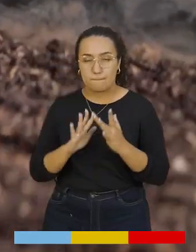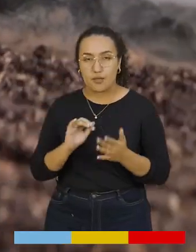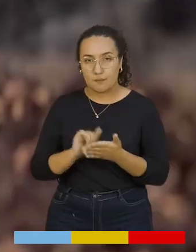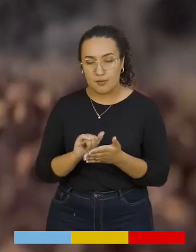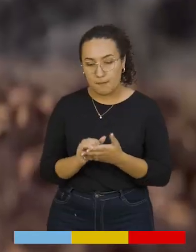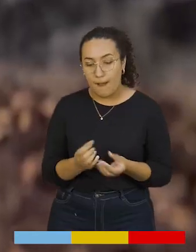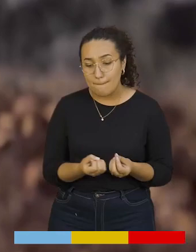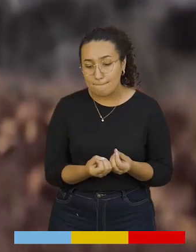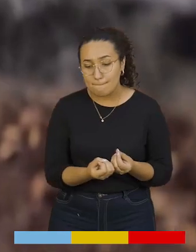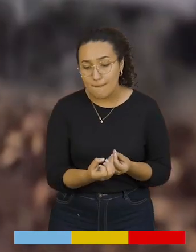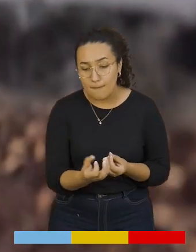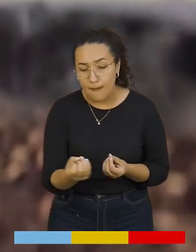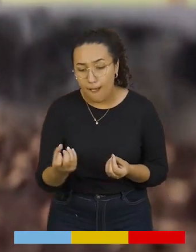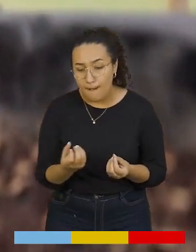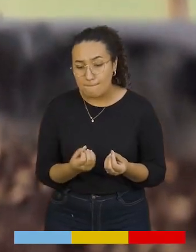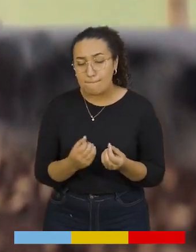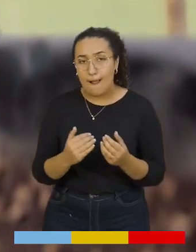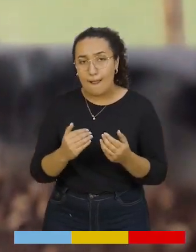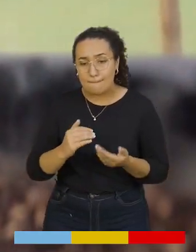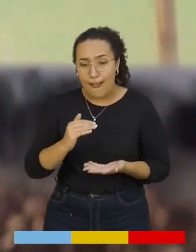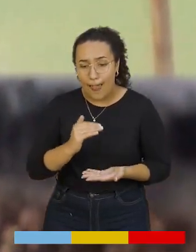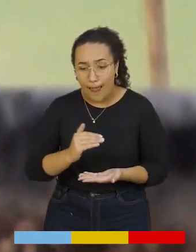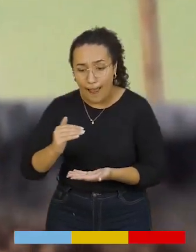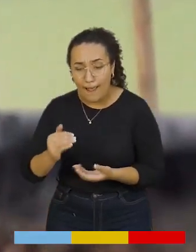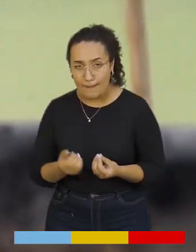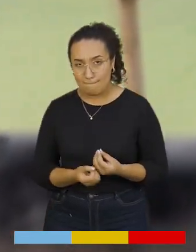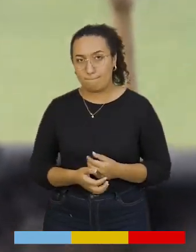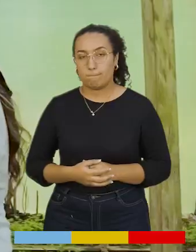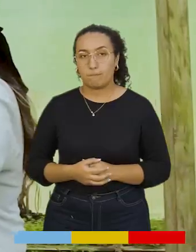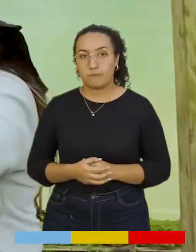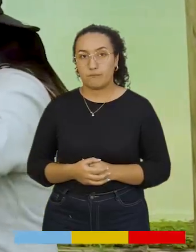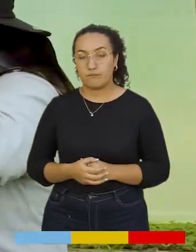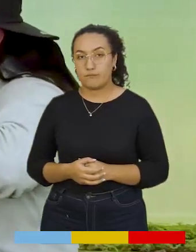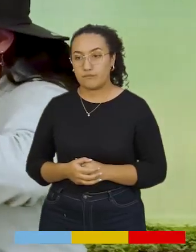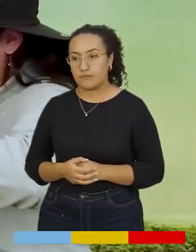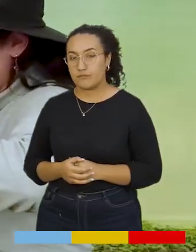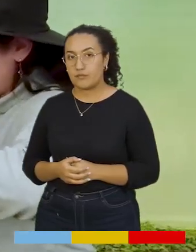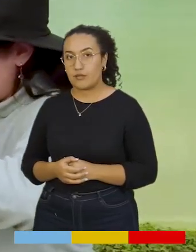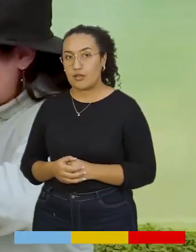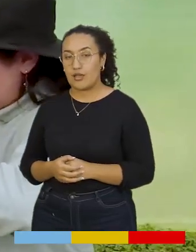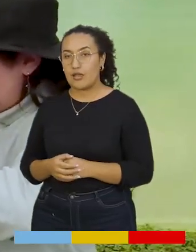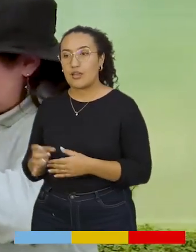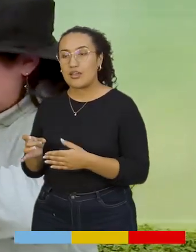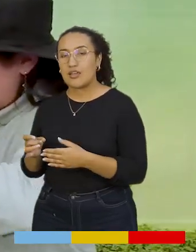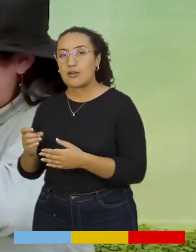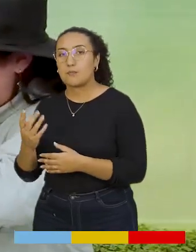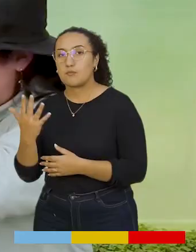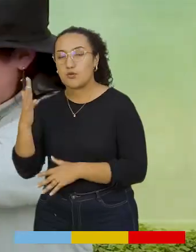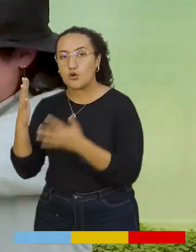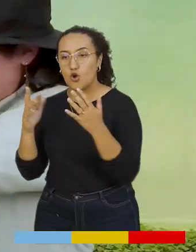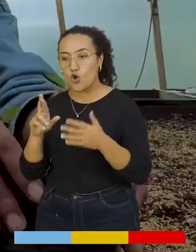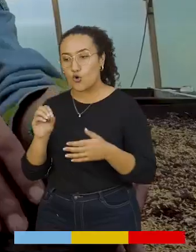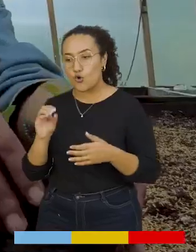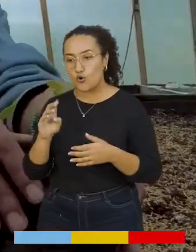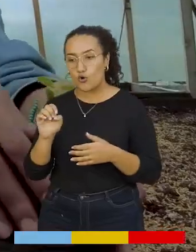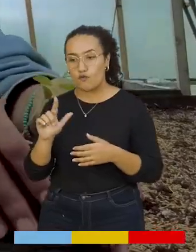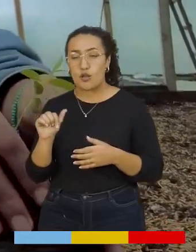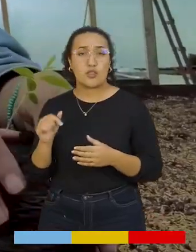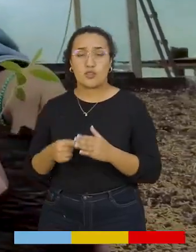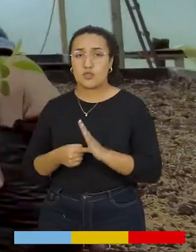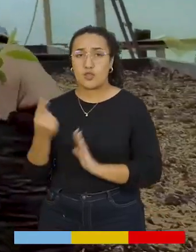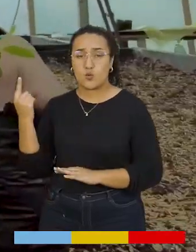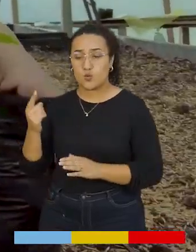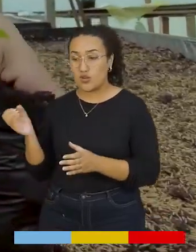para las plántulas pequeñas. En el caso del roble, es una semilla que sí se lleva directamente a la bolsa y